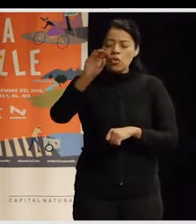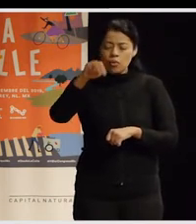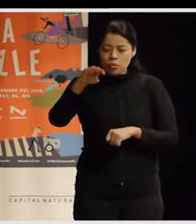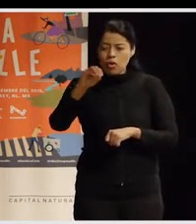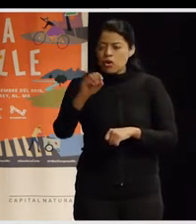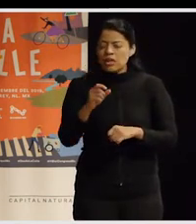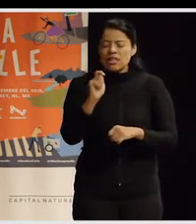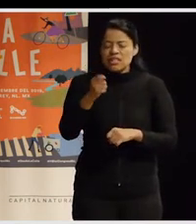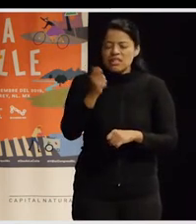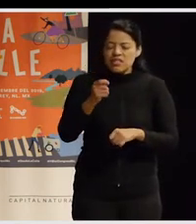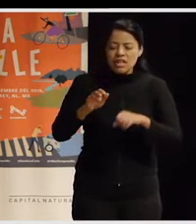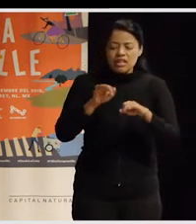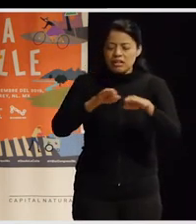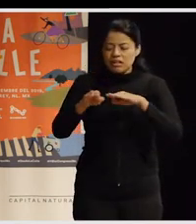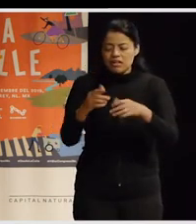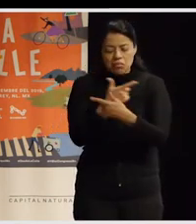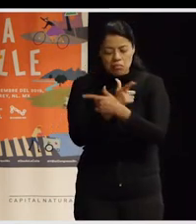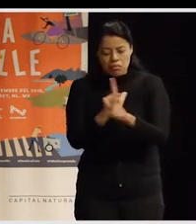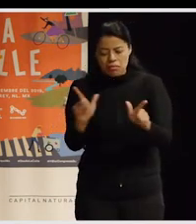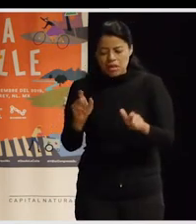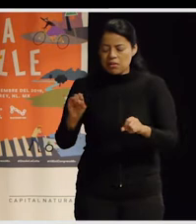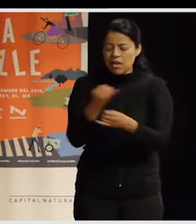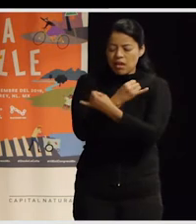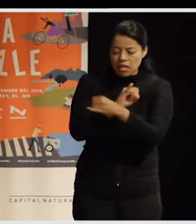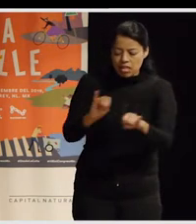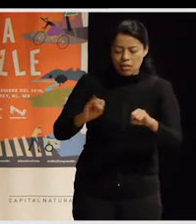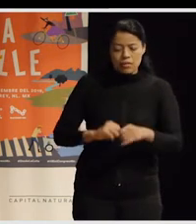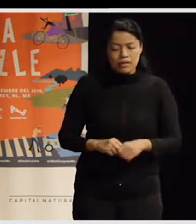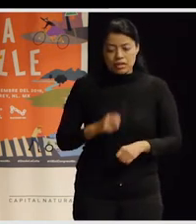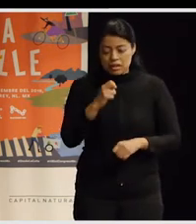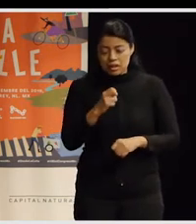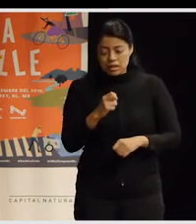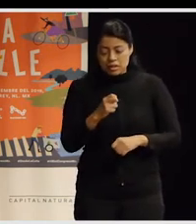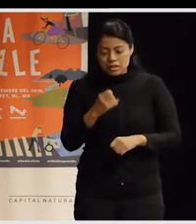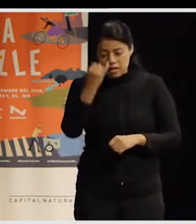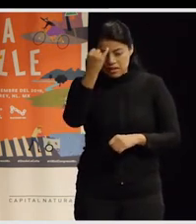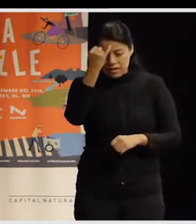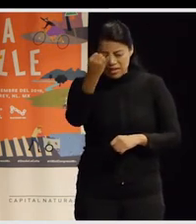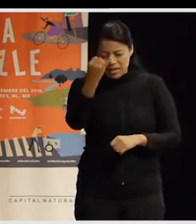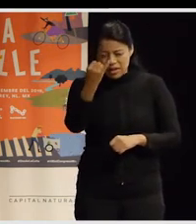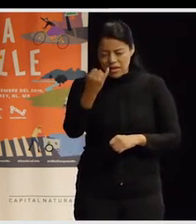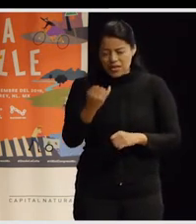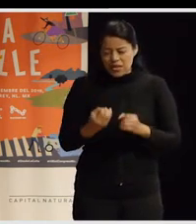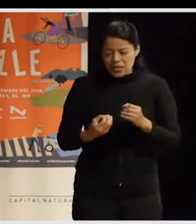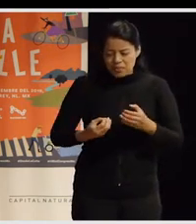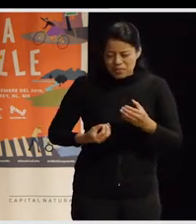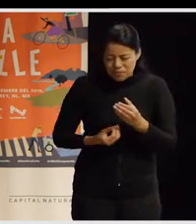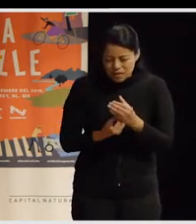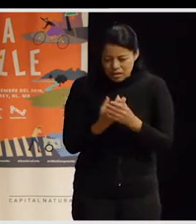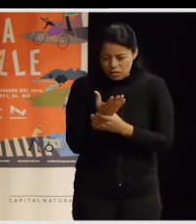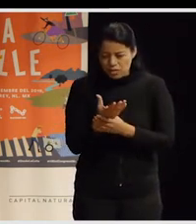cuidado, ¿no? digamos que esta parte de la concepción de la